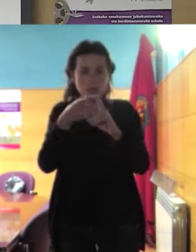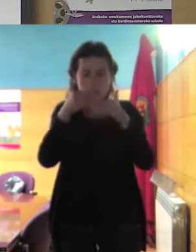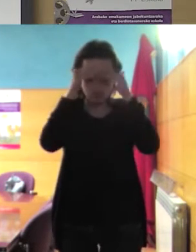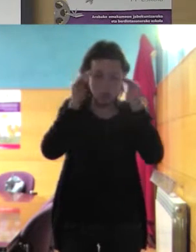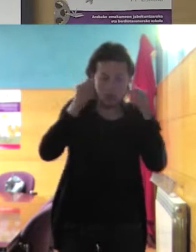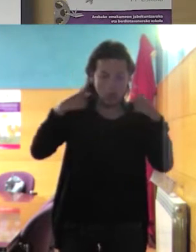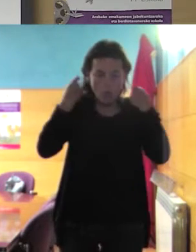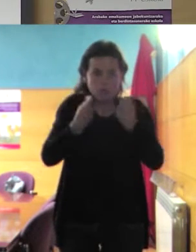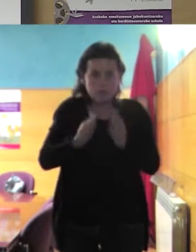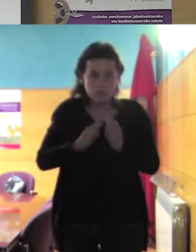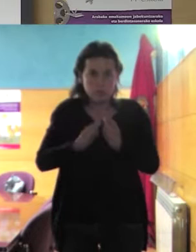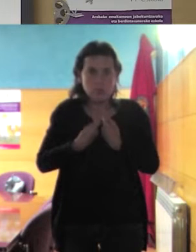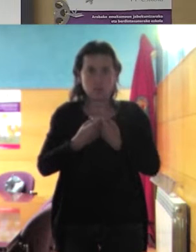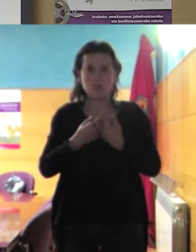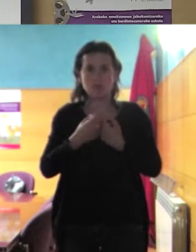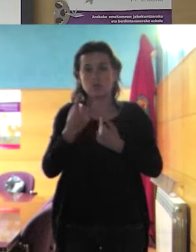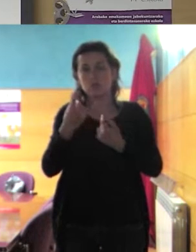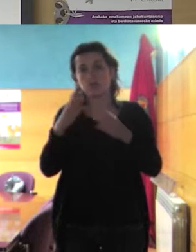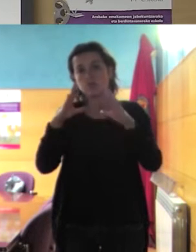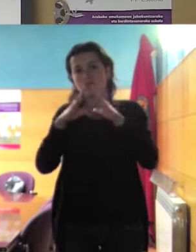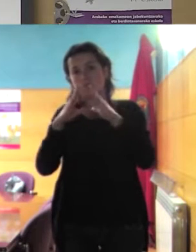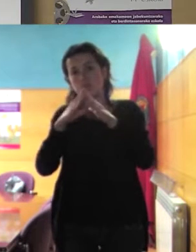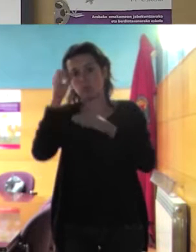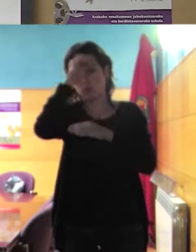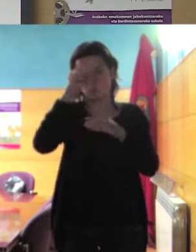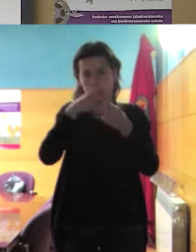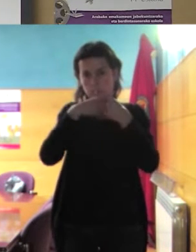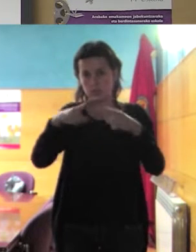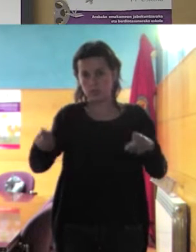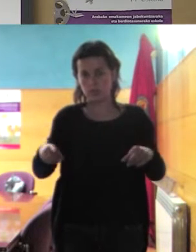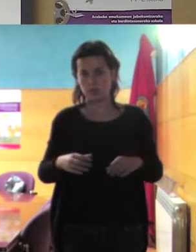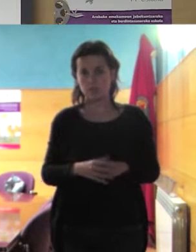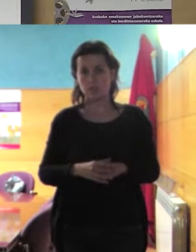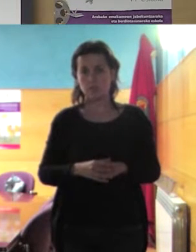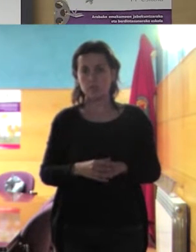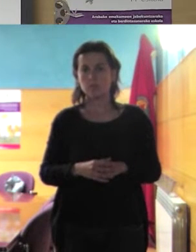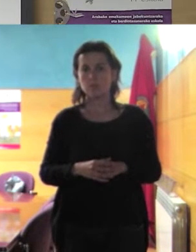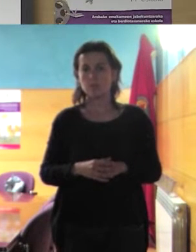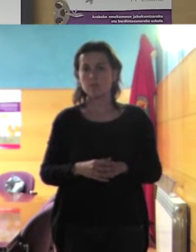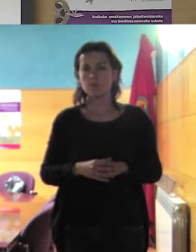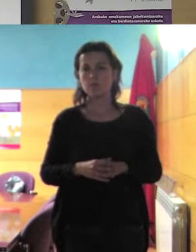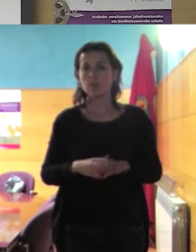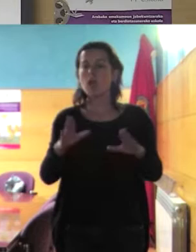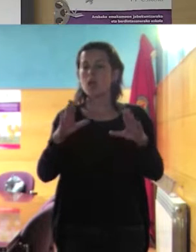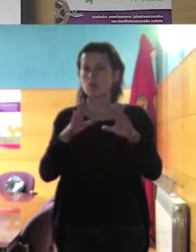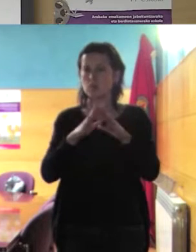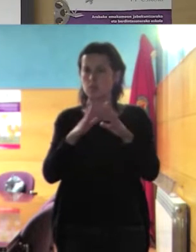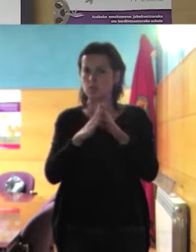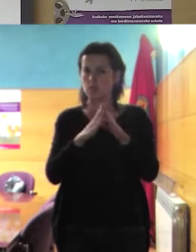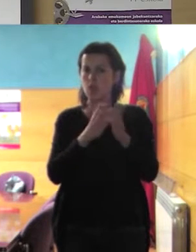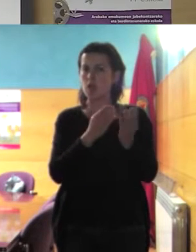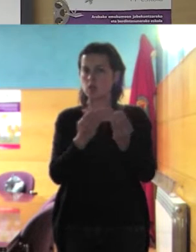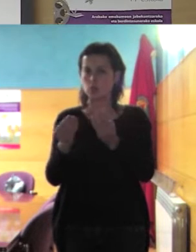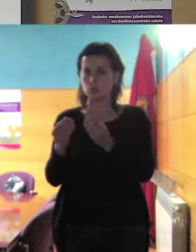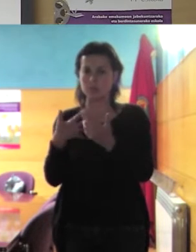entonces hacen hincapié en eso en este tema y ya dicen ha habido muchas feministas que han luchado